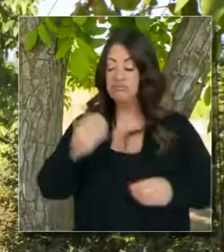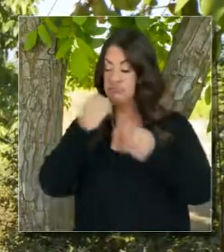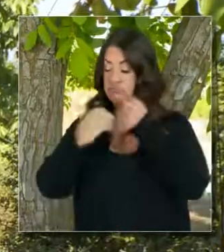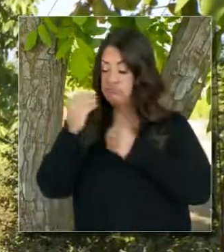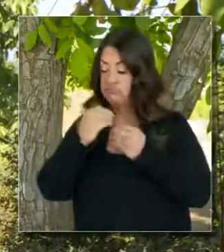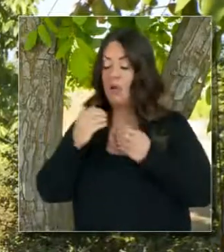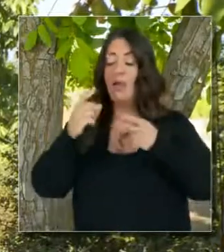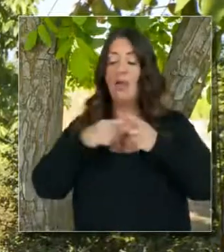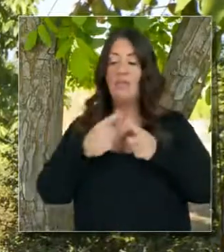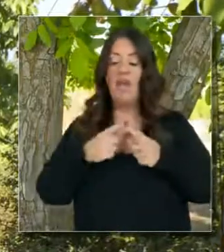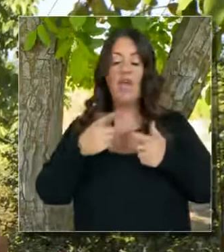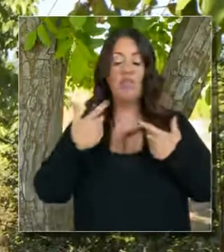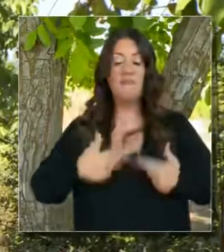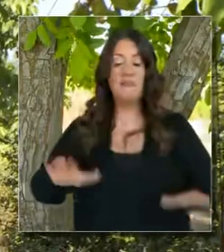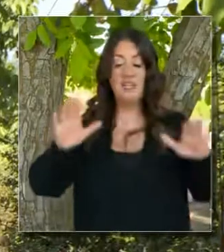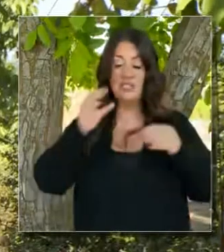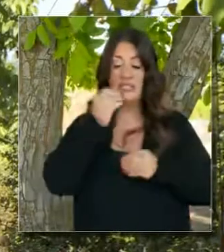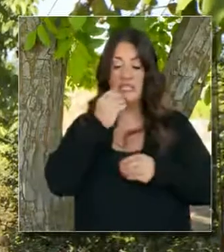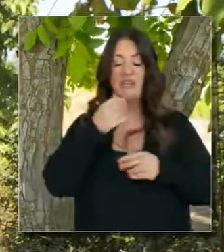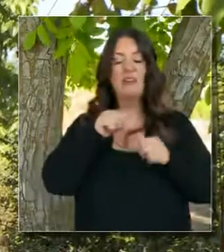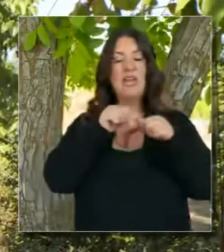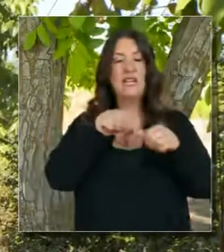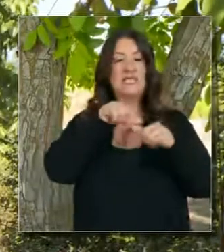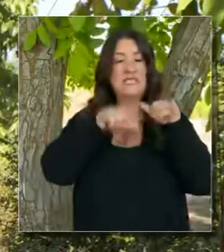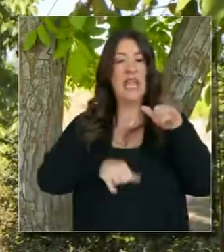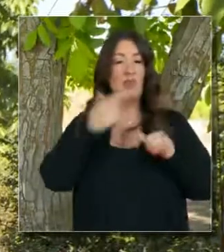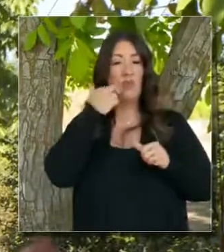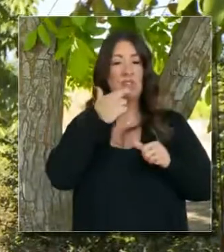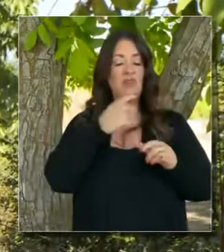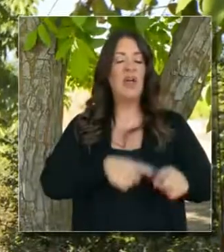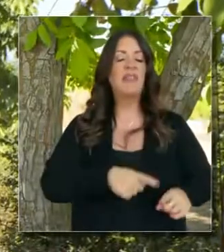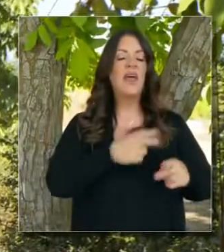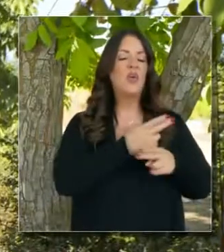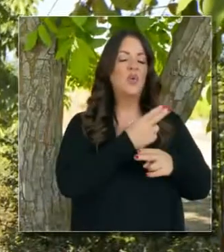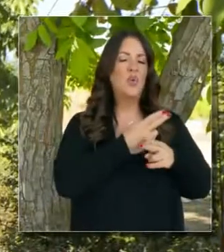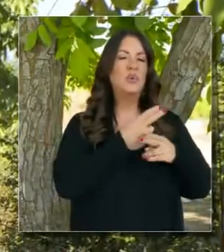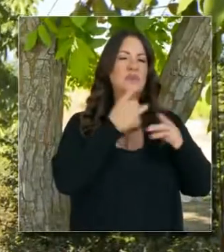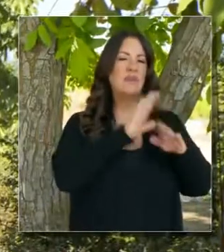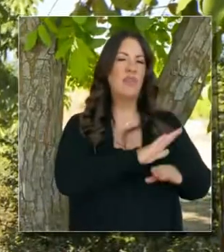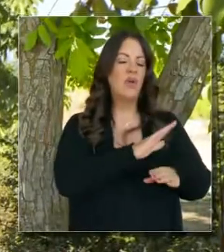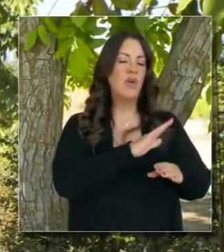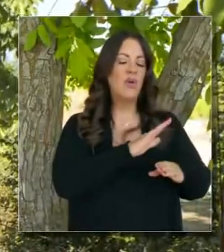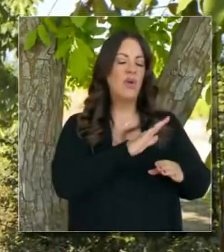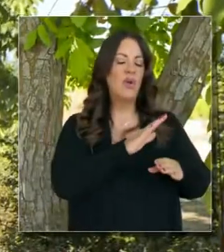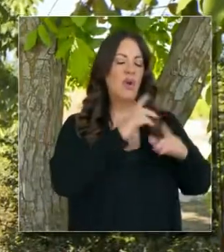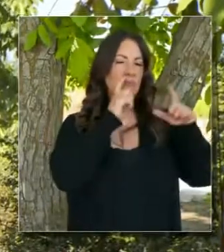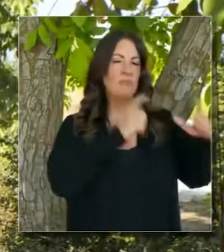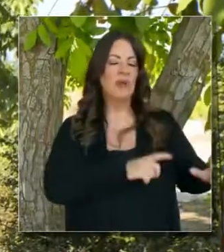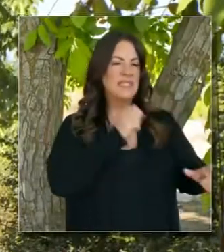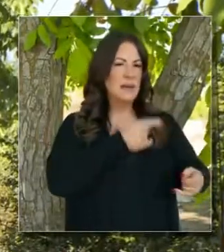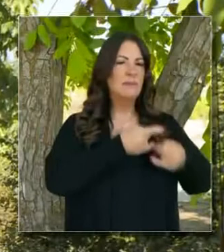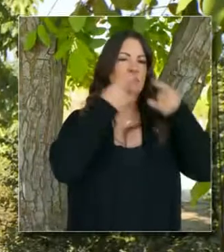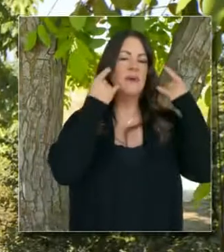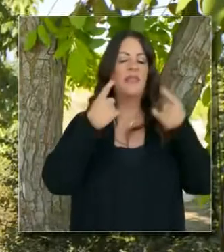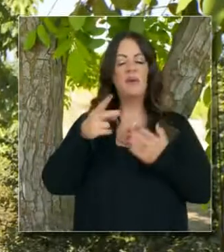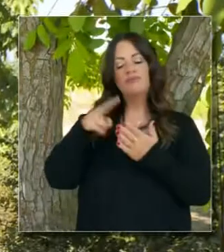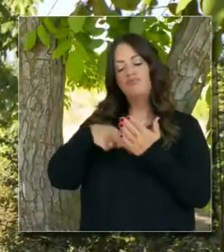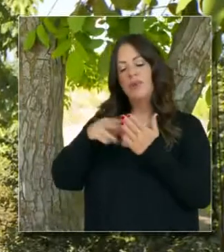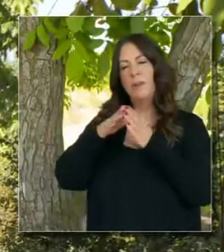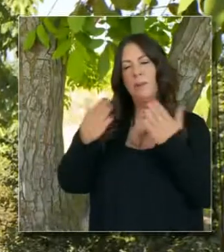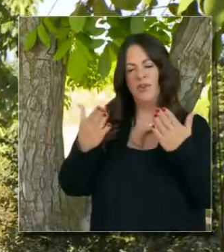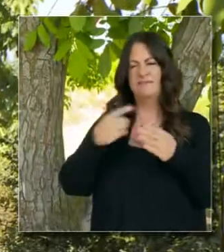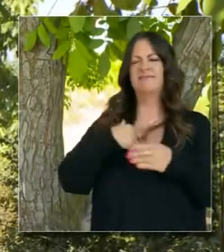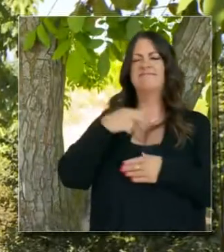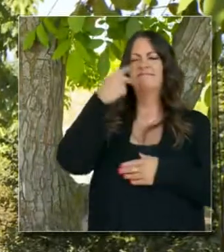Y había sugerido, pues si iba solo a leer el libro, pues tal vez sea bueno ponerse la mascarilla después de un rato. Creo que esto fue lo más exagerado.